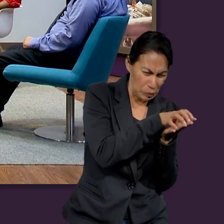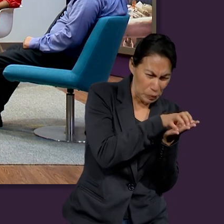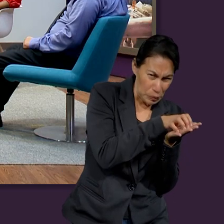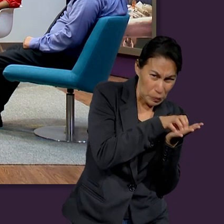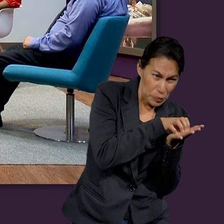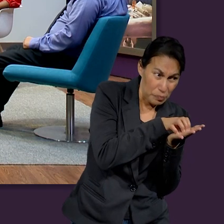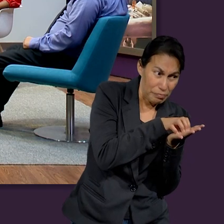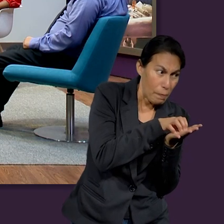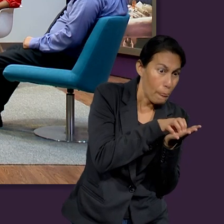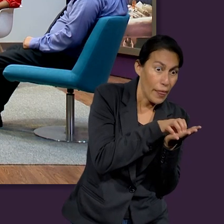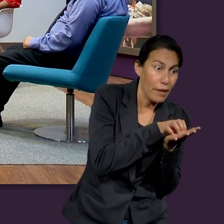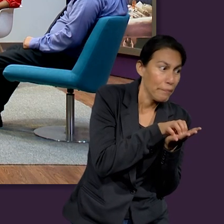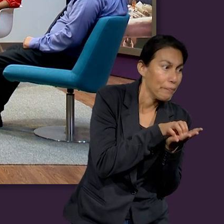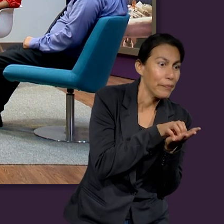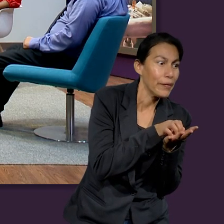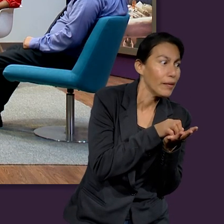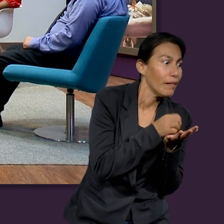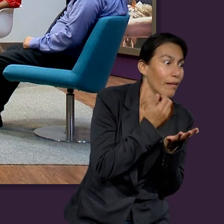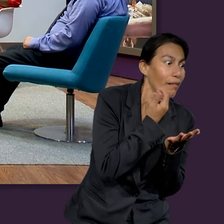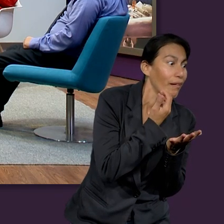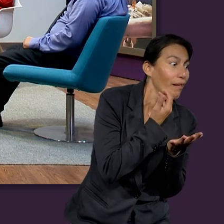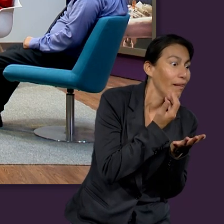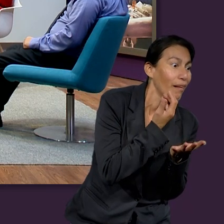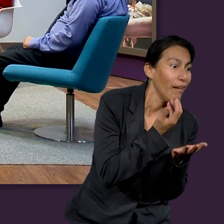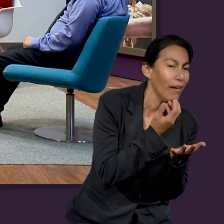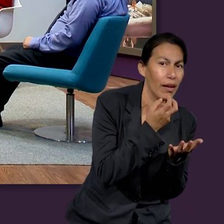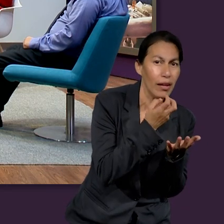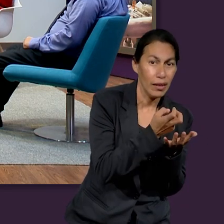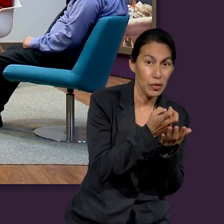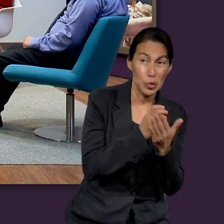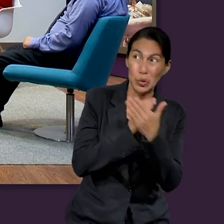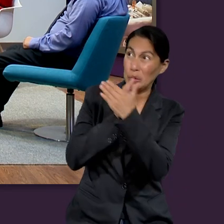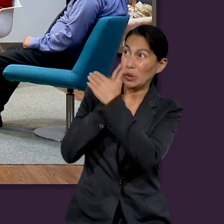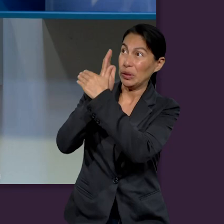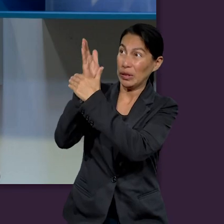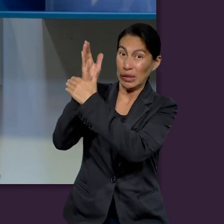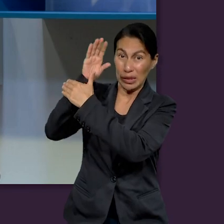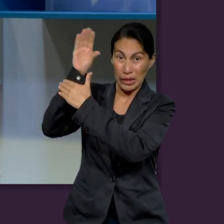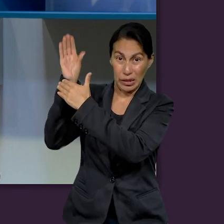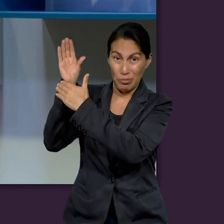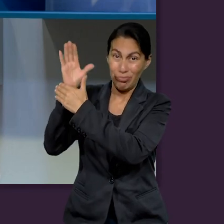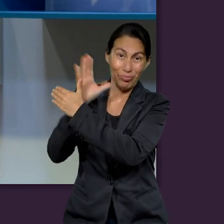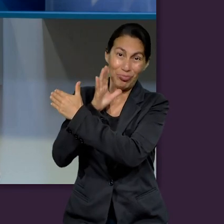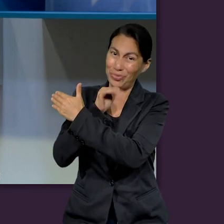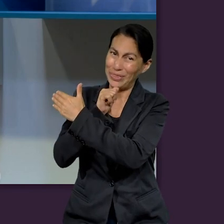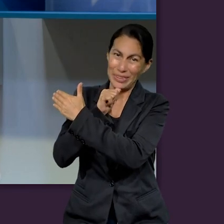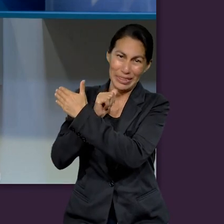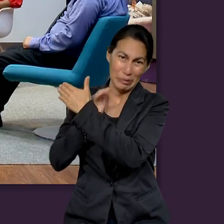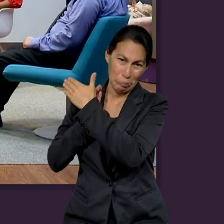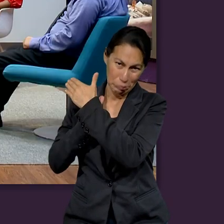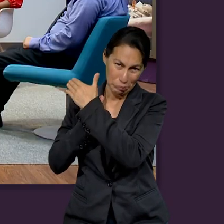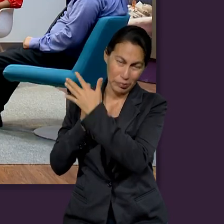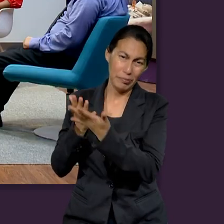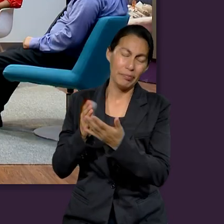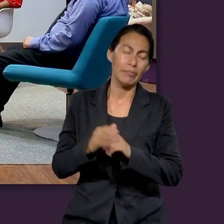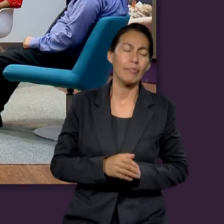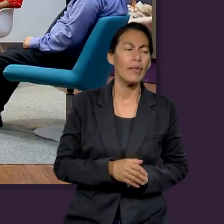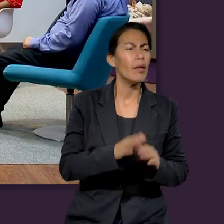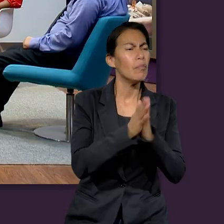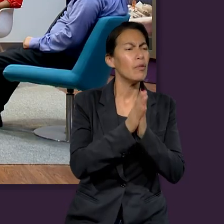codicia o avaricia son pecados mortales que incluso nos impiden entrar en la patria celestial.